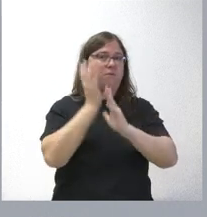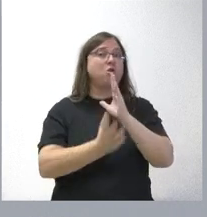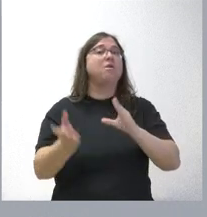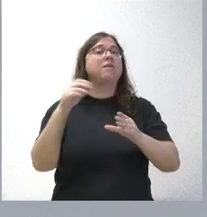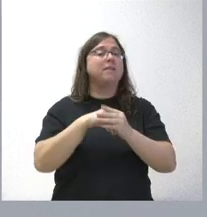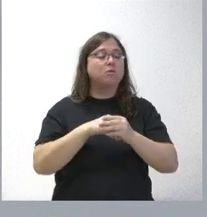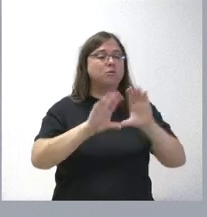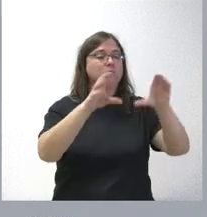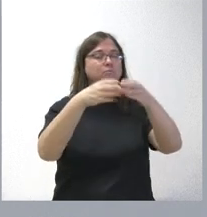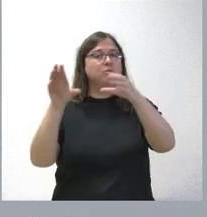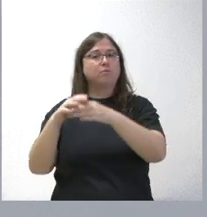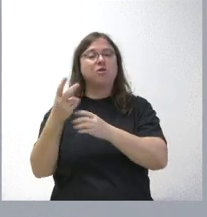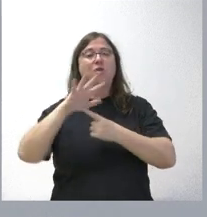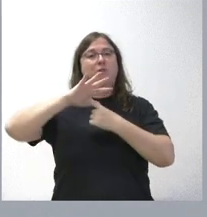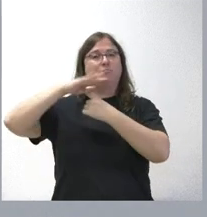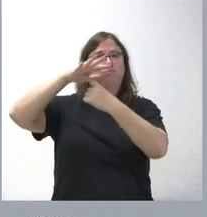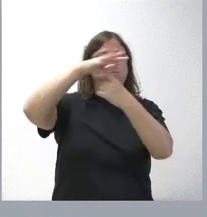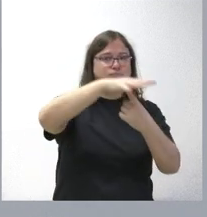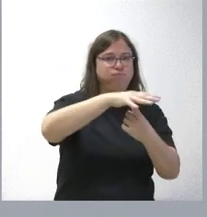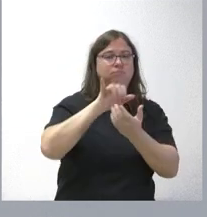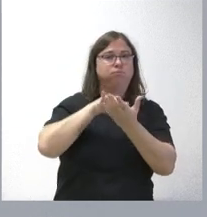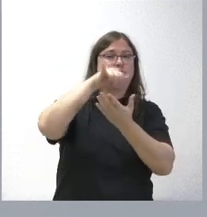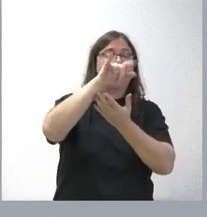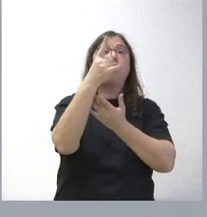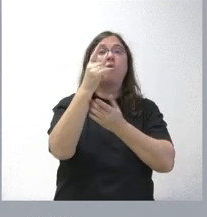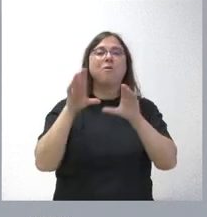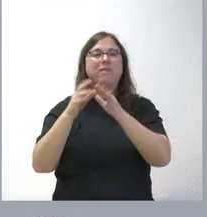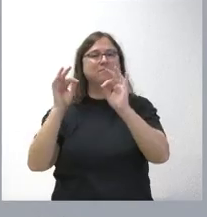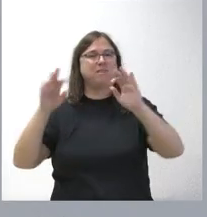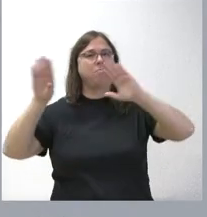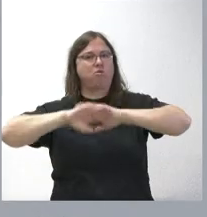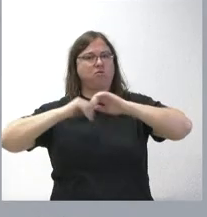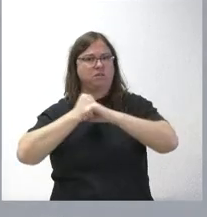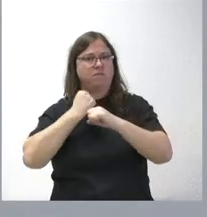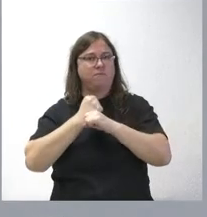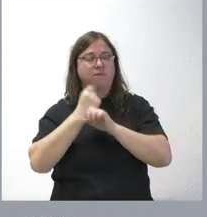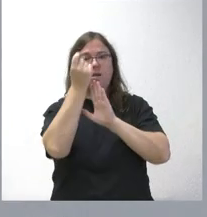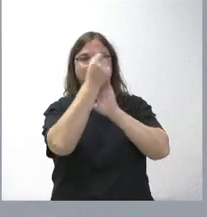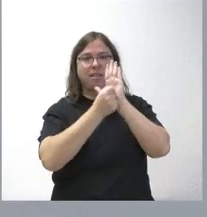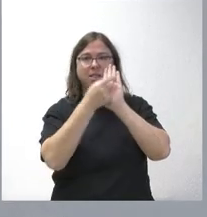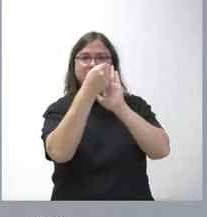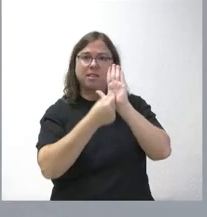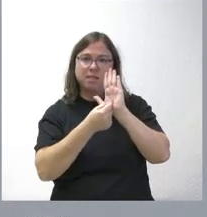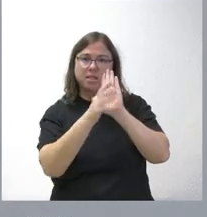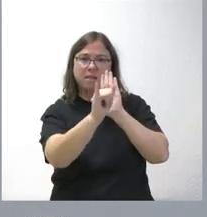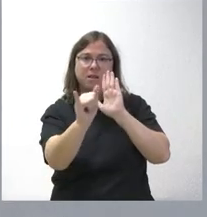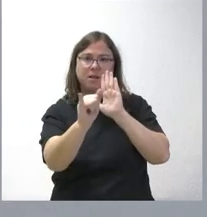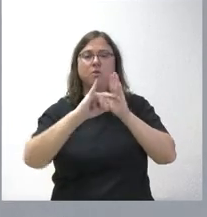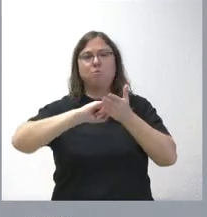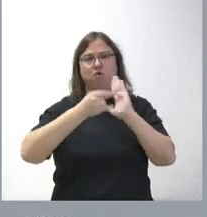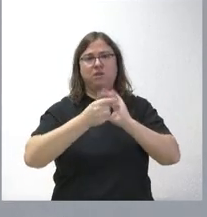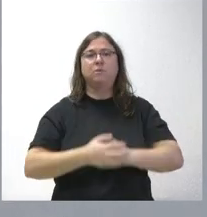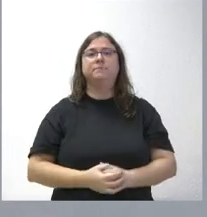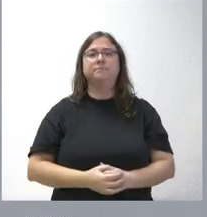cuadrillas elitransportadas y una cuadrilla nocturna. Tienen ustedes el detalle de todo este proyecto.